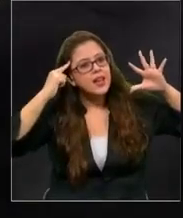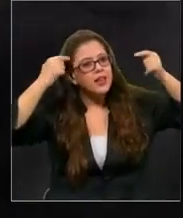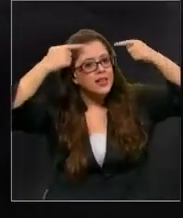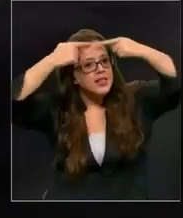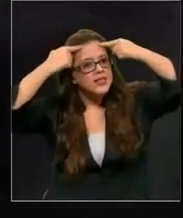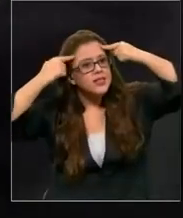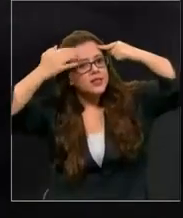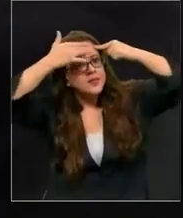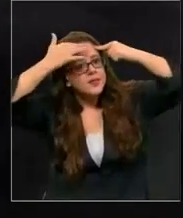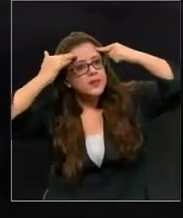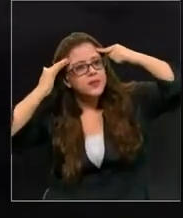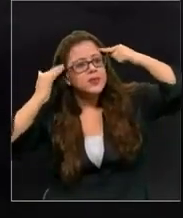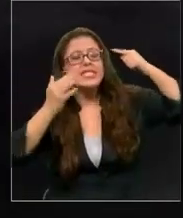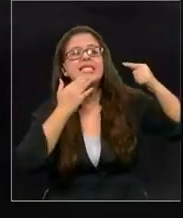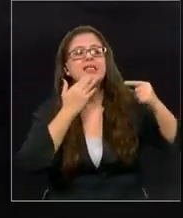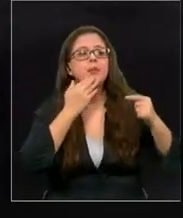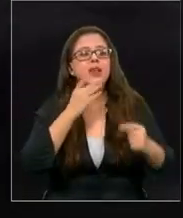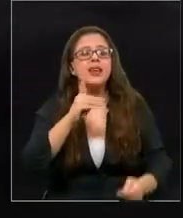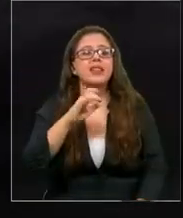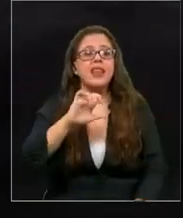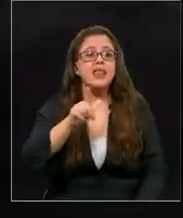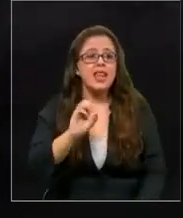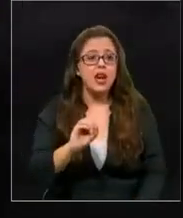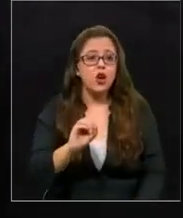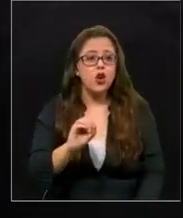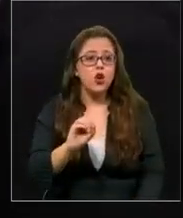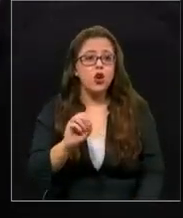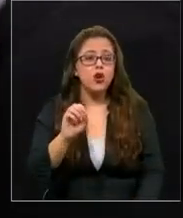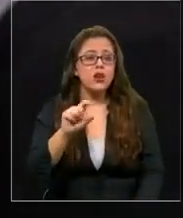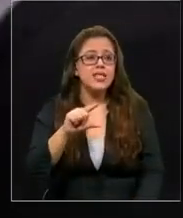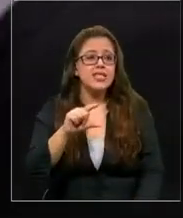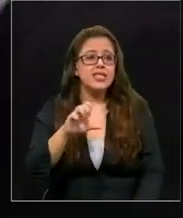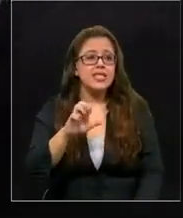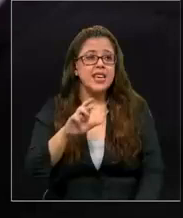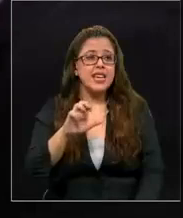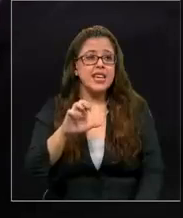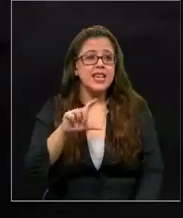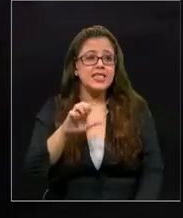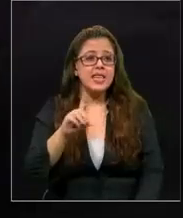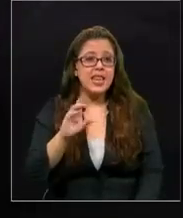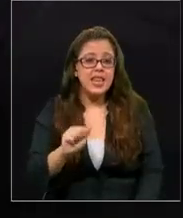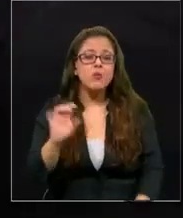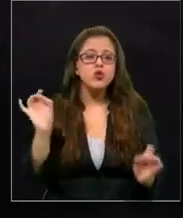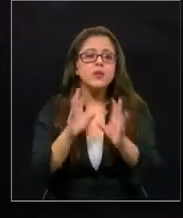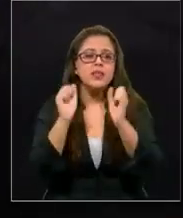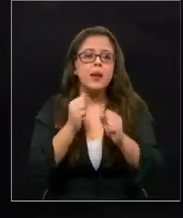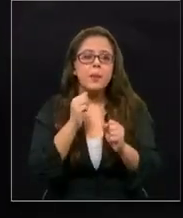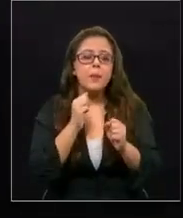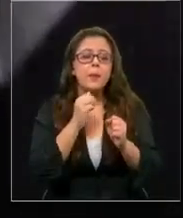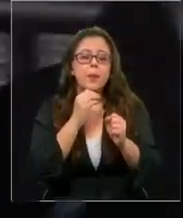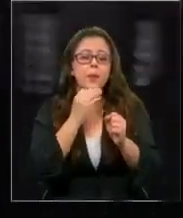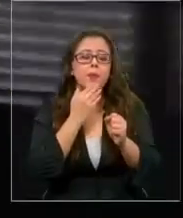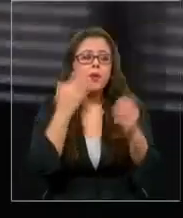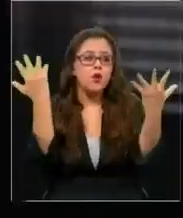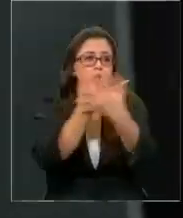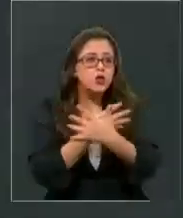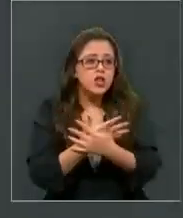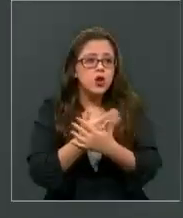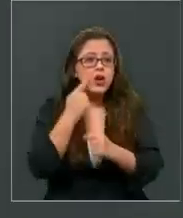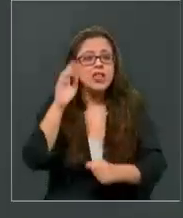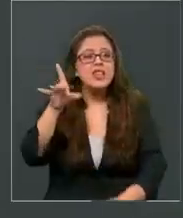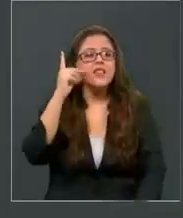de Diego Alejandro Salva Cereceda, perfectamente se puede ver confundido identificando a